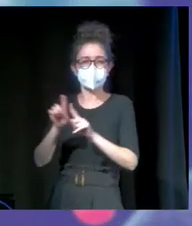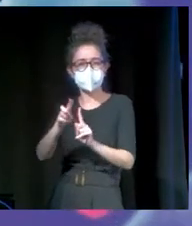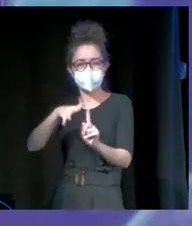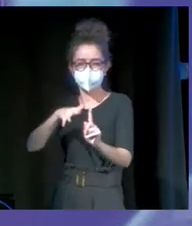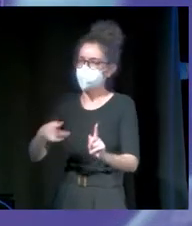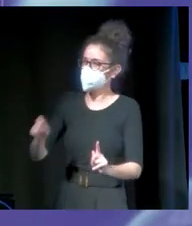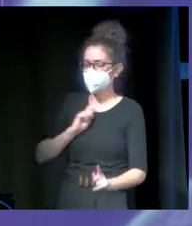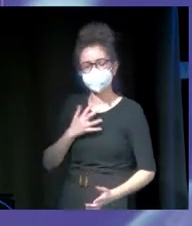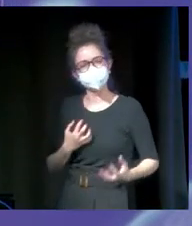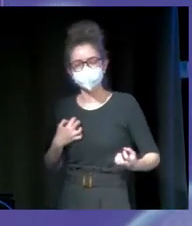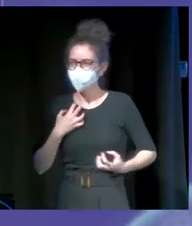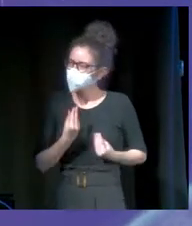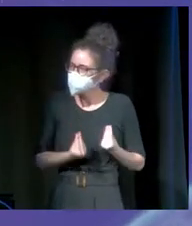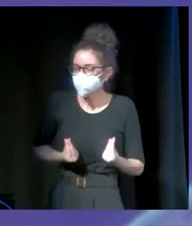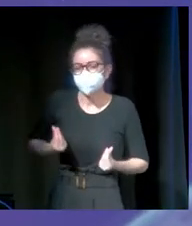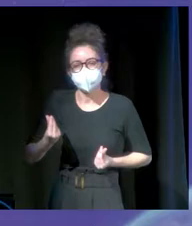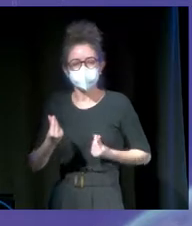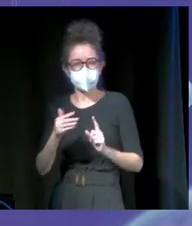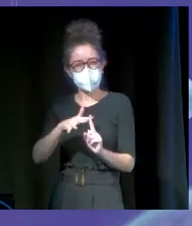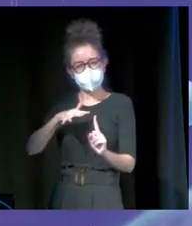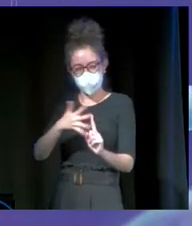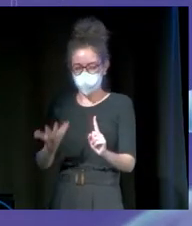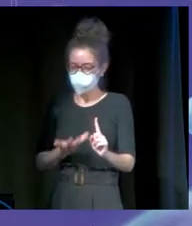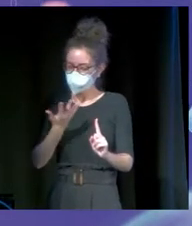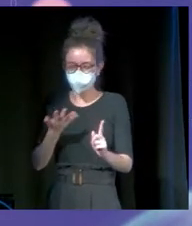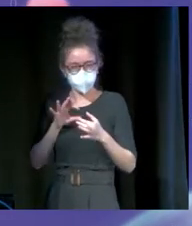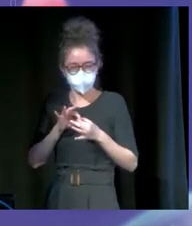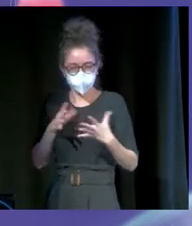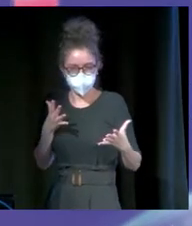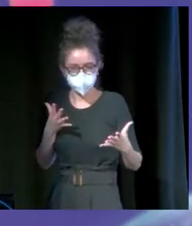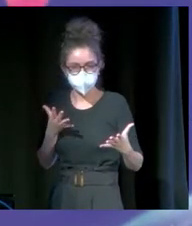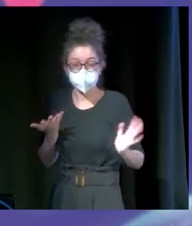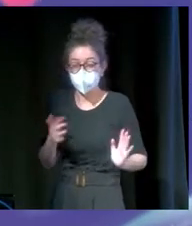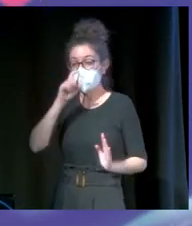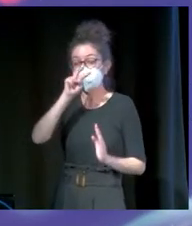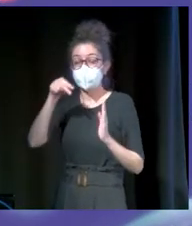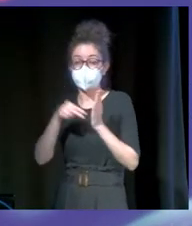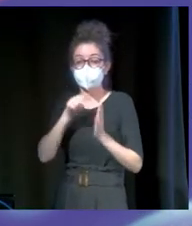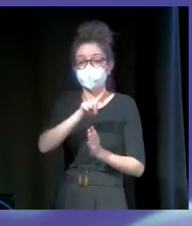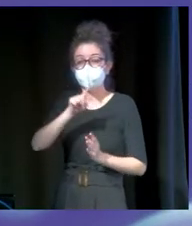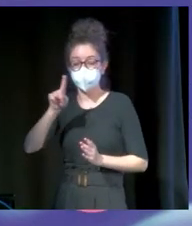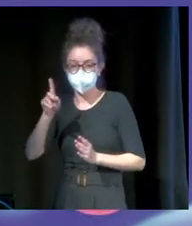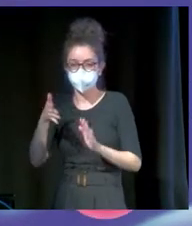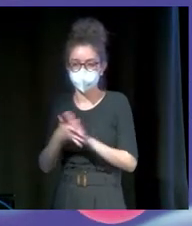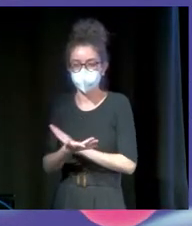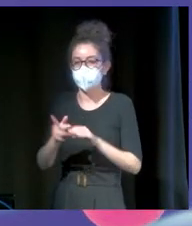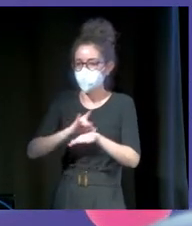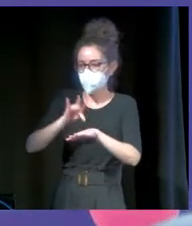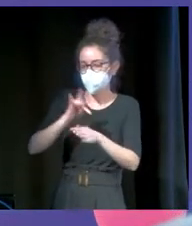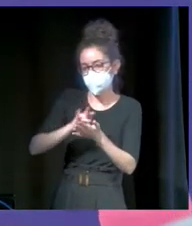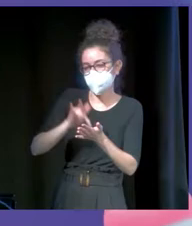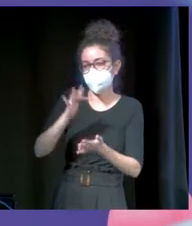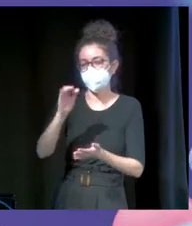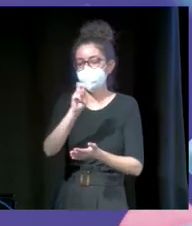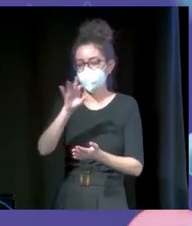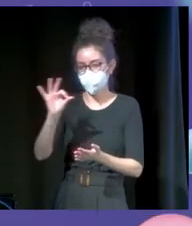sentaba mal, incluso me chirriaba un poco esto de influencer. Lo que pasa es que llega el 2021 y Forbes te nombra la lista de los 100 mejores influencers. Entonces dices,